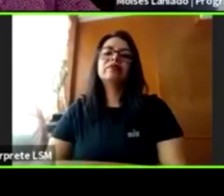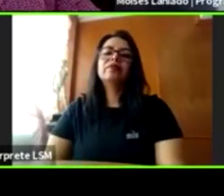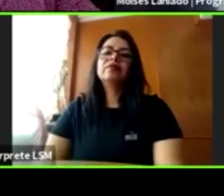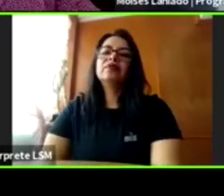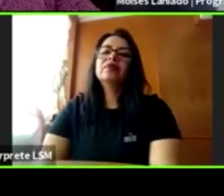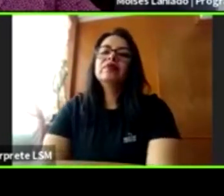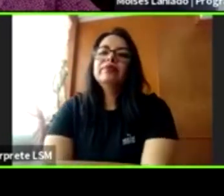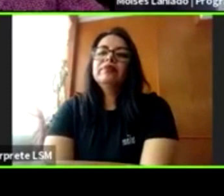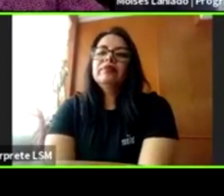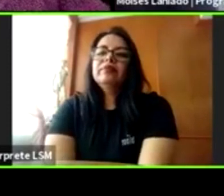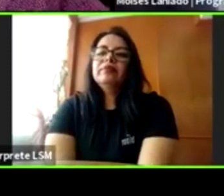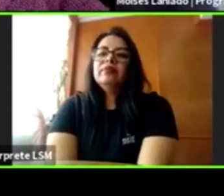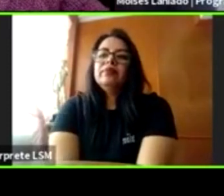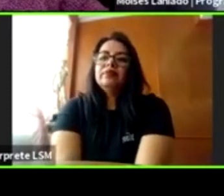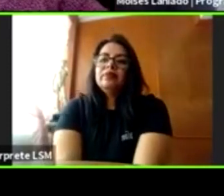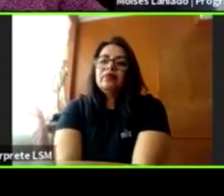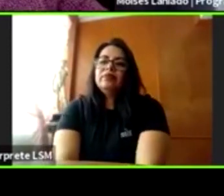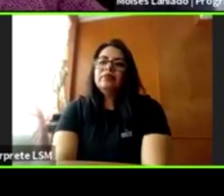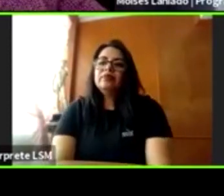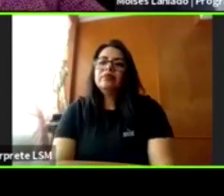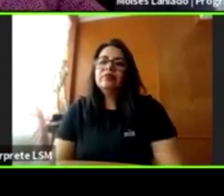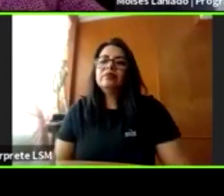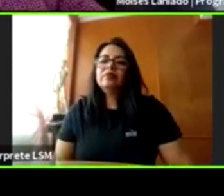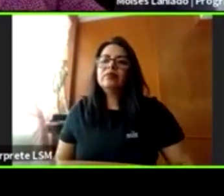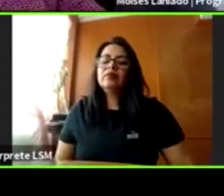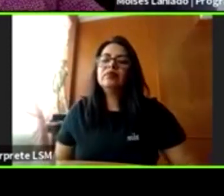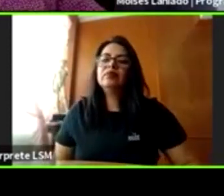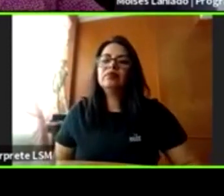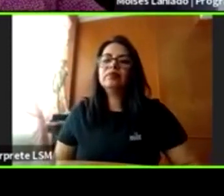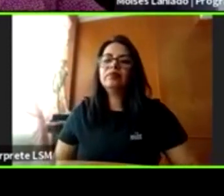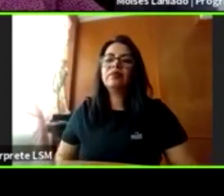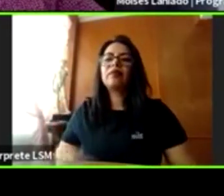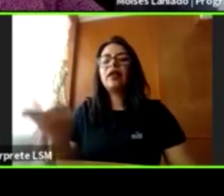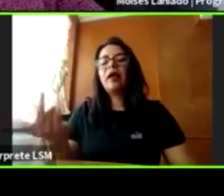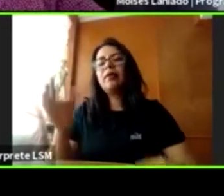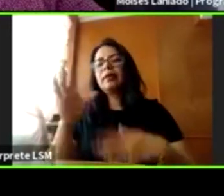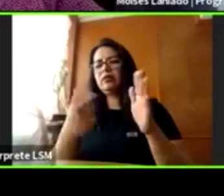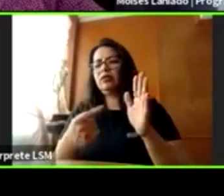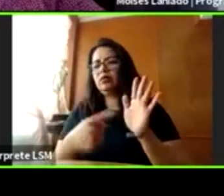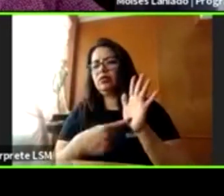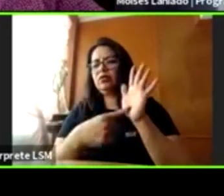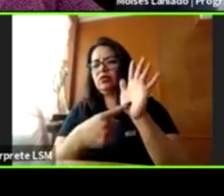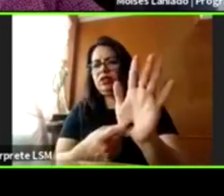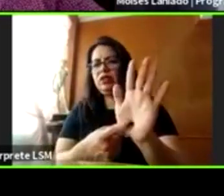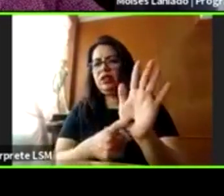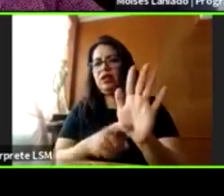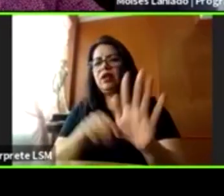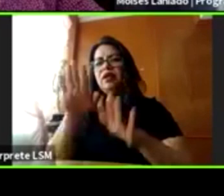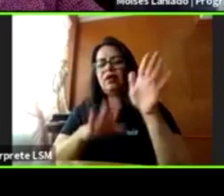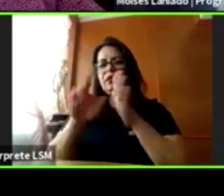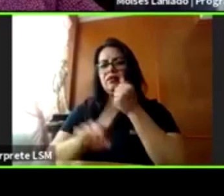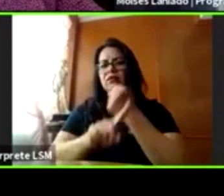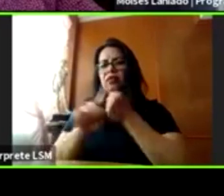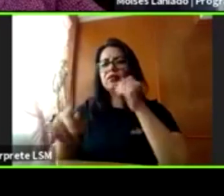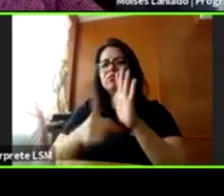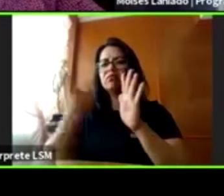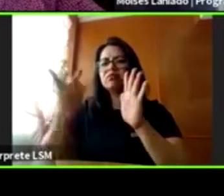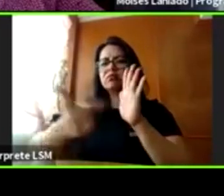situación que seguramente se repite y que lo han planteado también en este conversatorio, que es